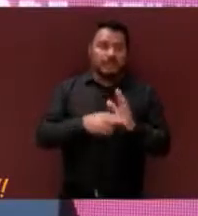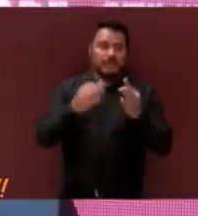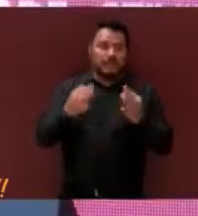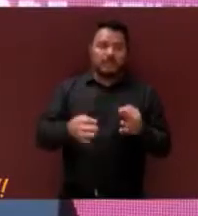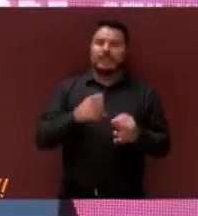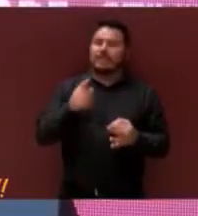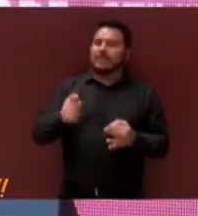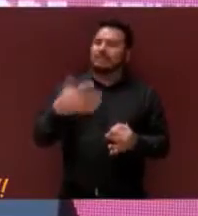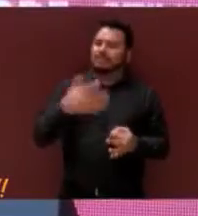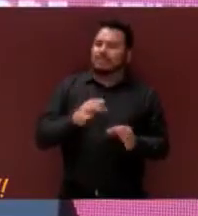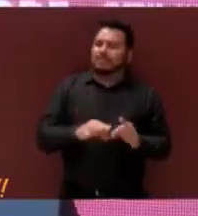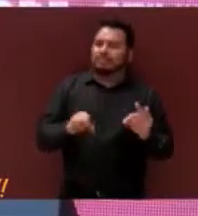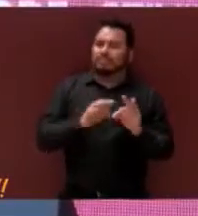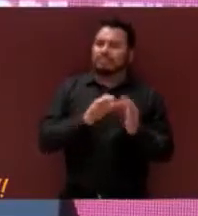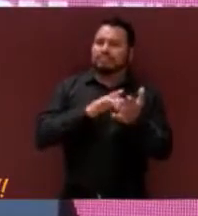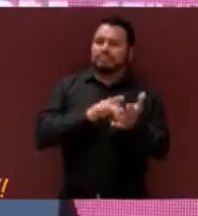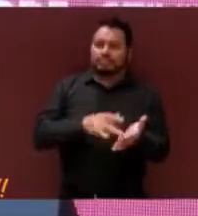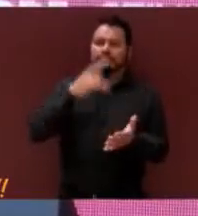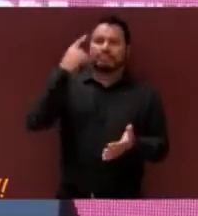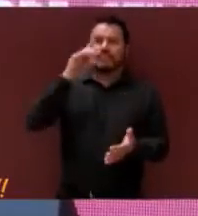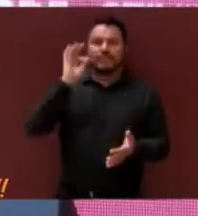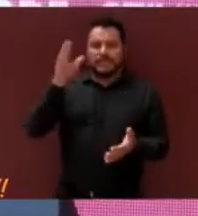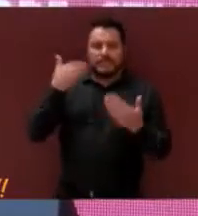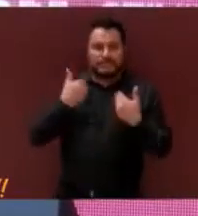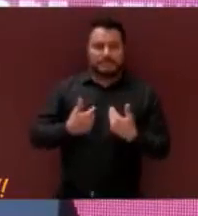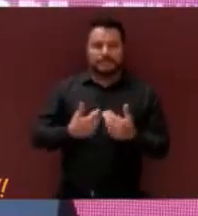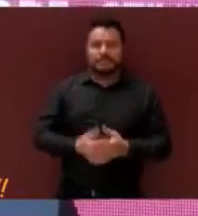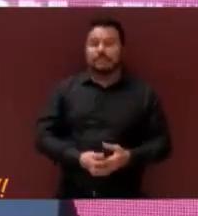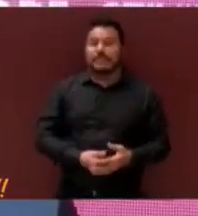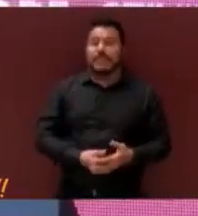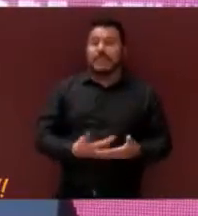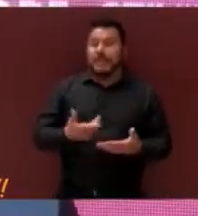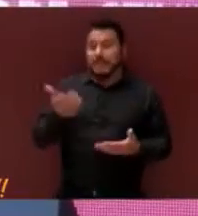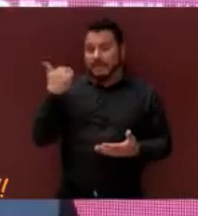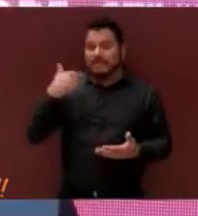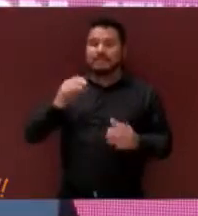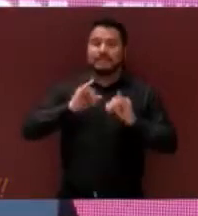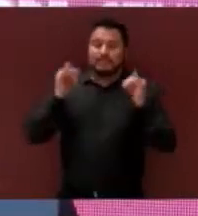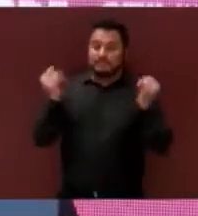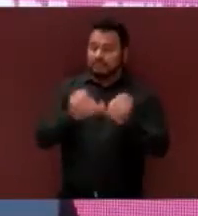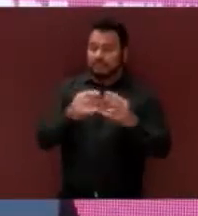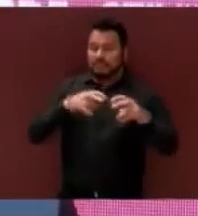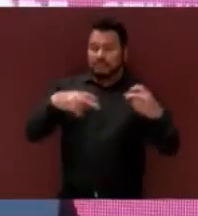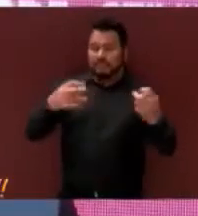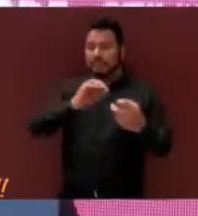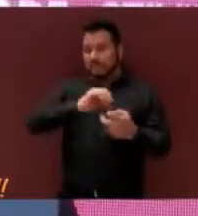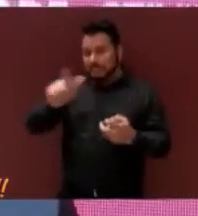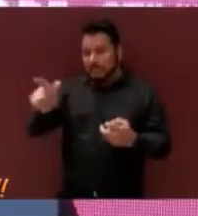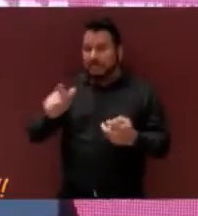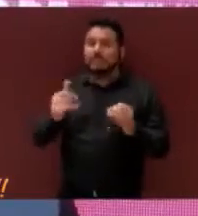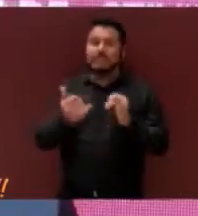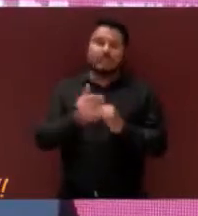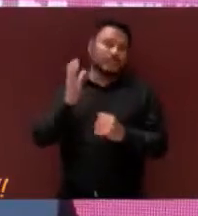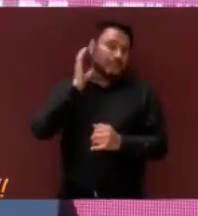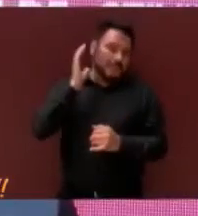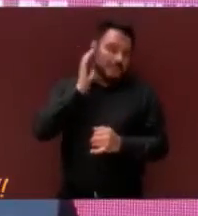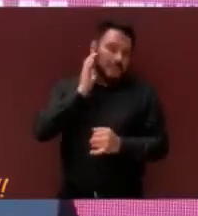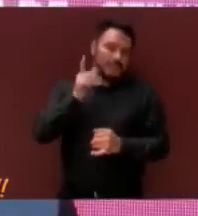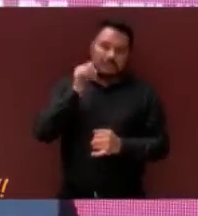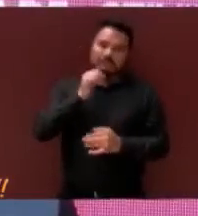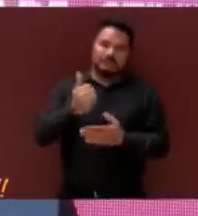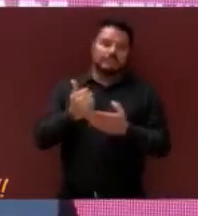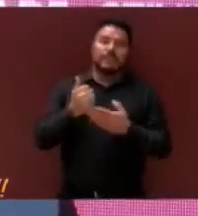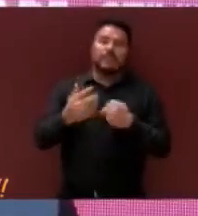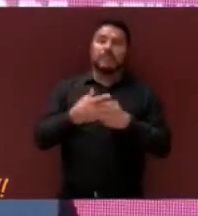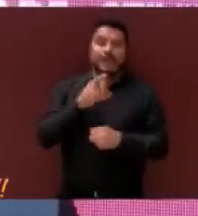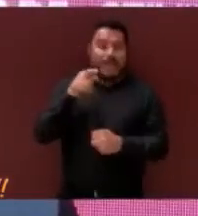un invaluable apoyo para su servidora en todas las sesiones ordinarias y extraordinarias de Cabildo, donde